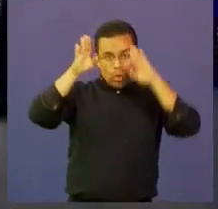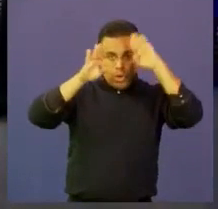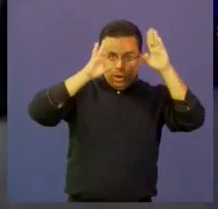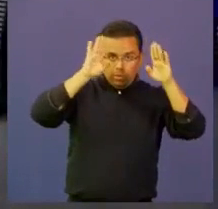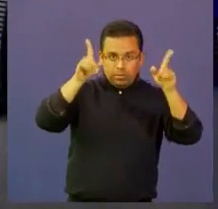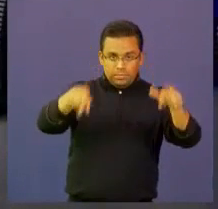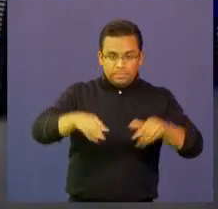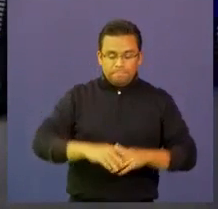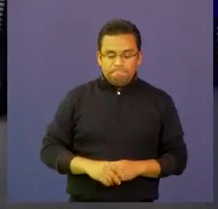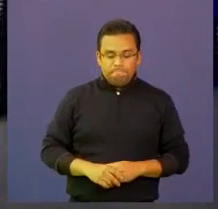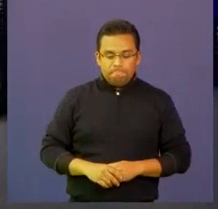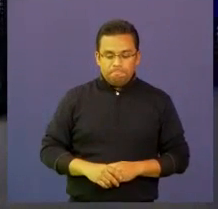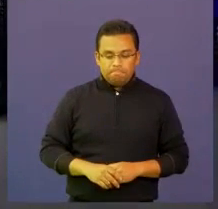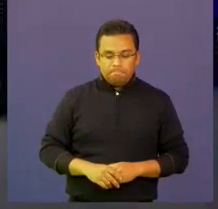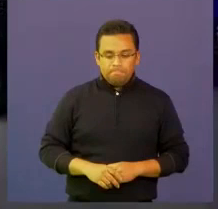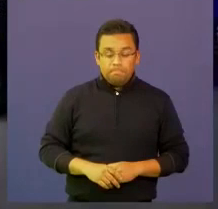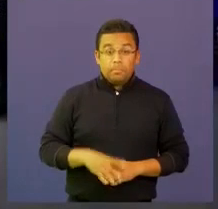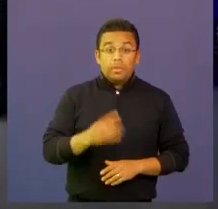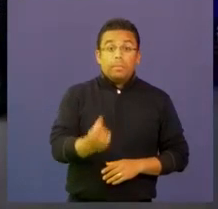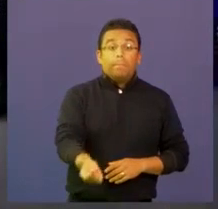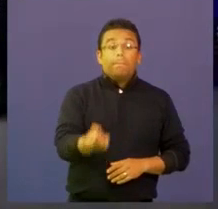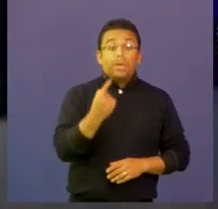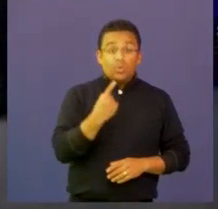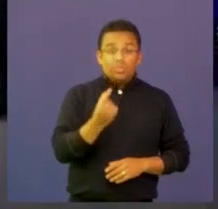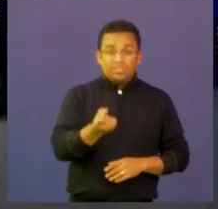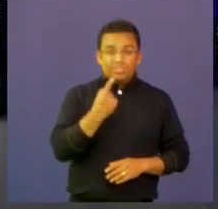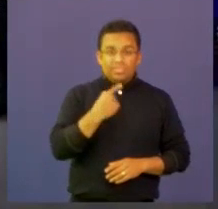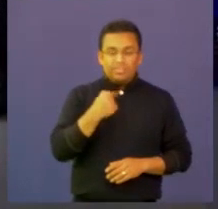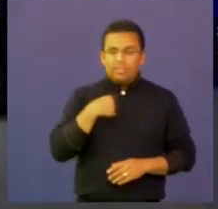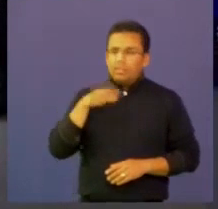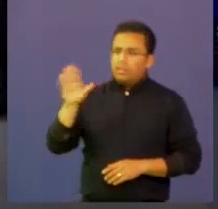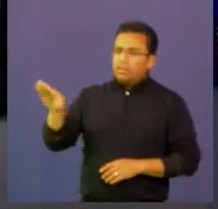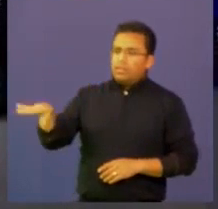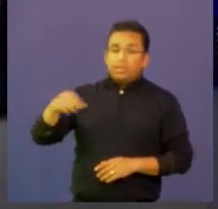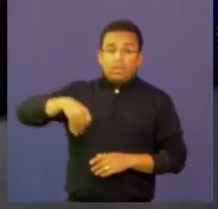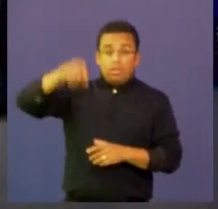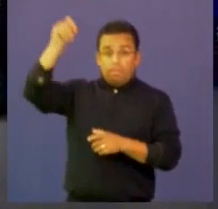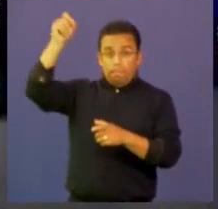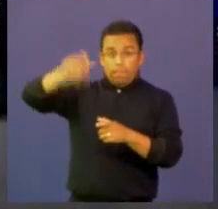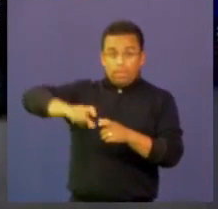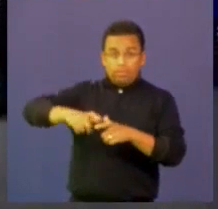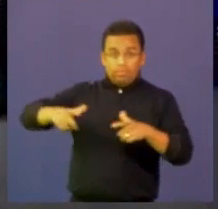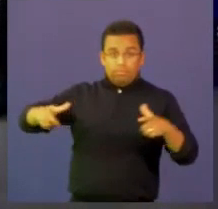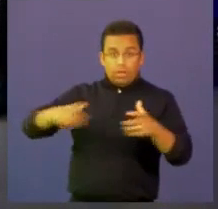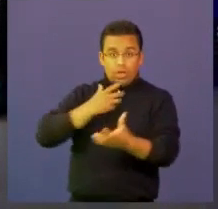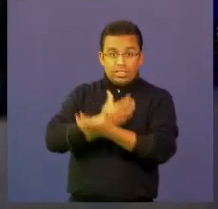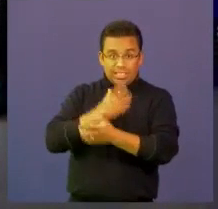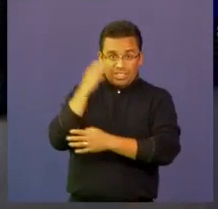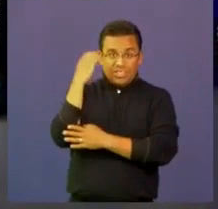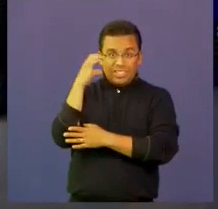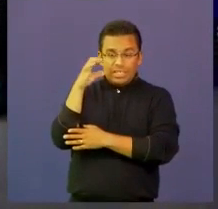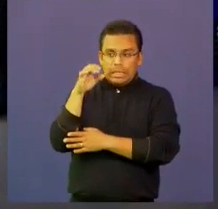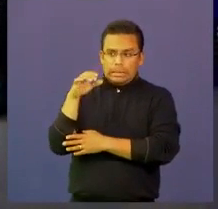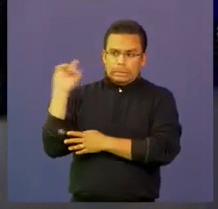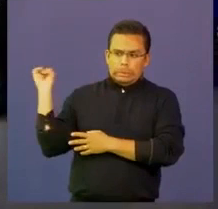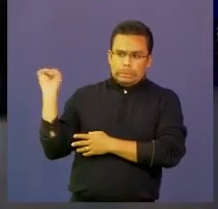llegando es, bueno, el programa Ondas se ha distinguido durante todos estos años por